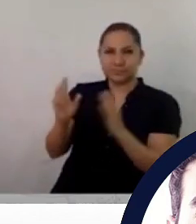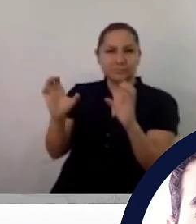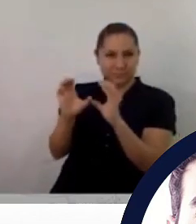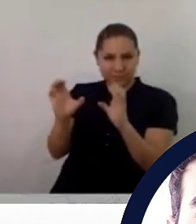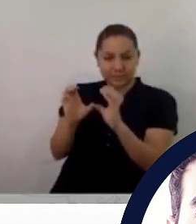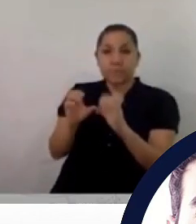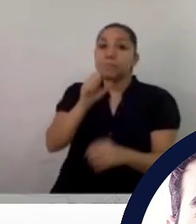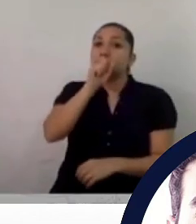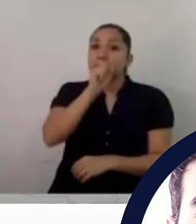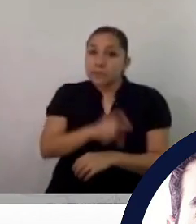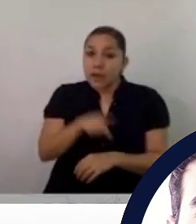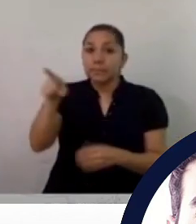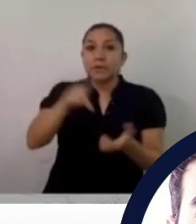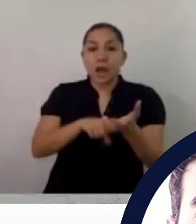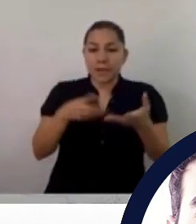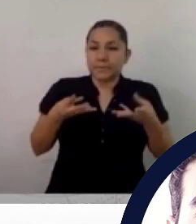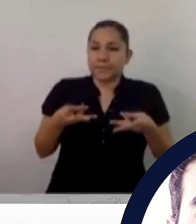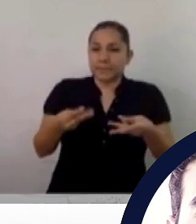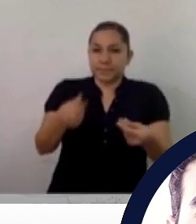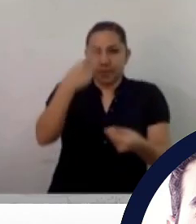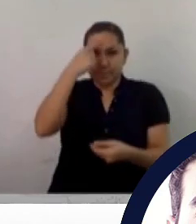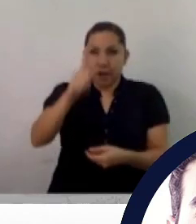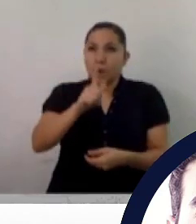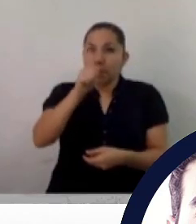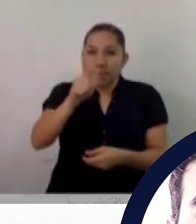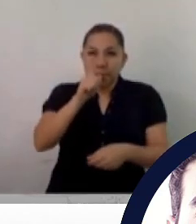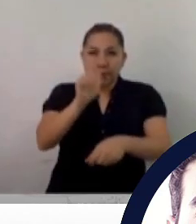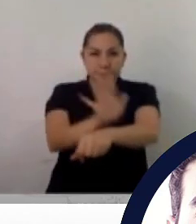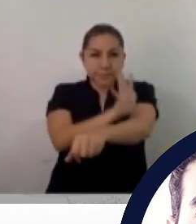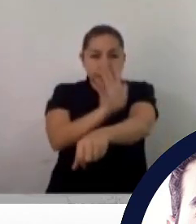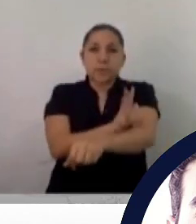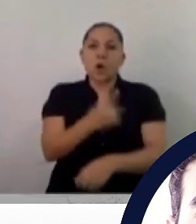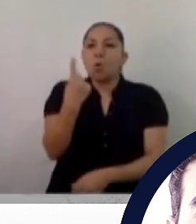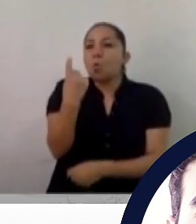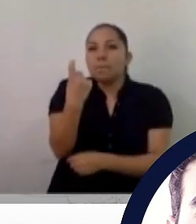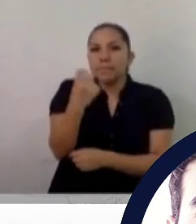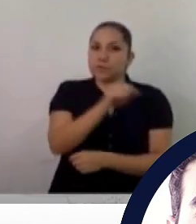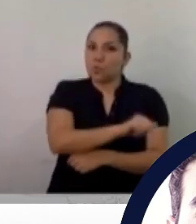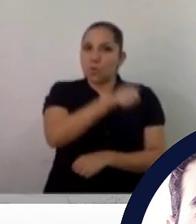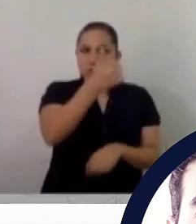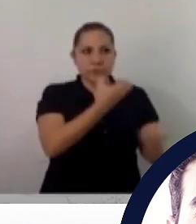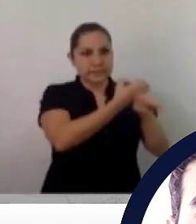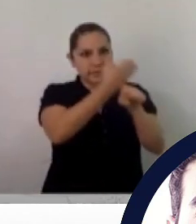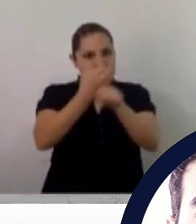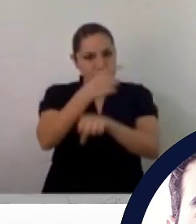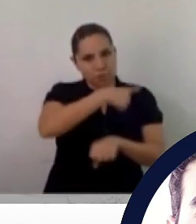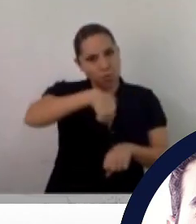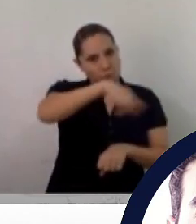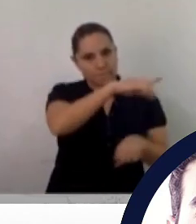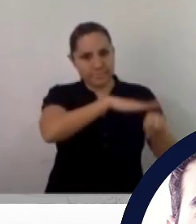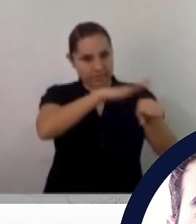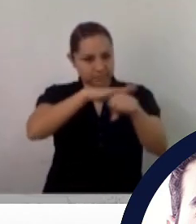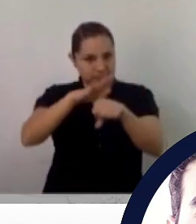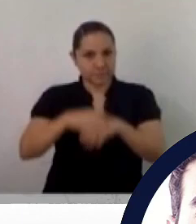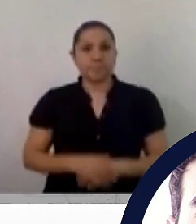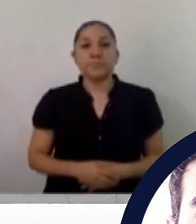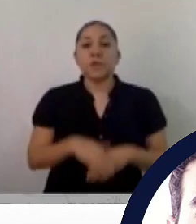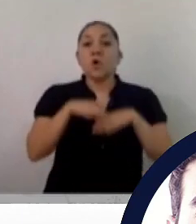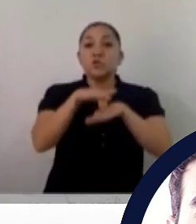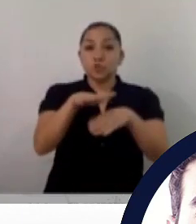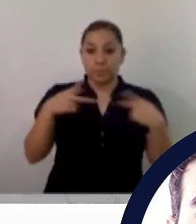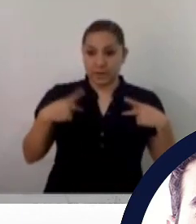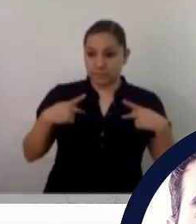qué? ¿En educación o en qué? No, investigadores que desarrollen, que son académicos, que están en universidades, que desarrollen